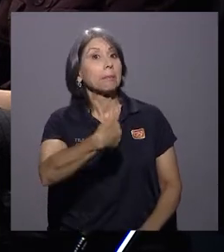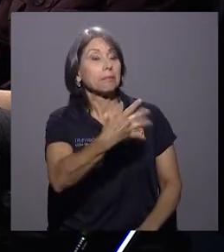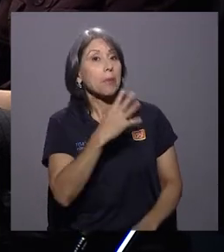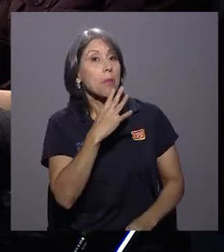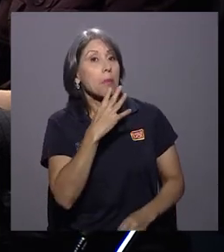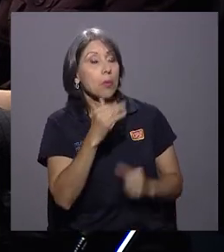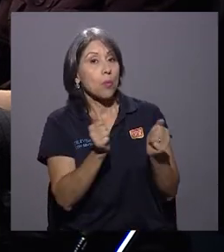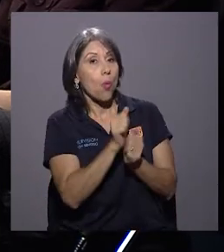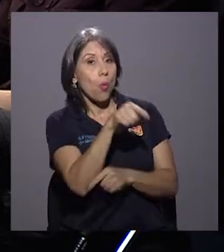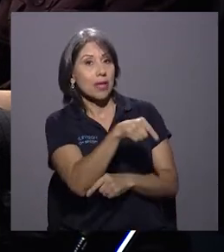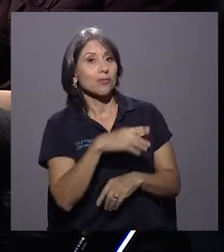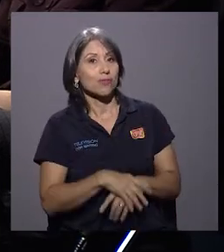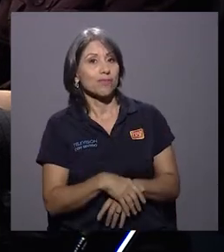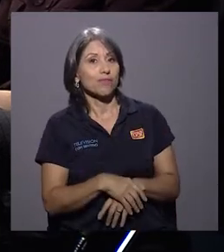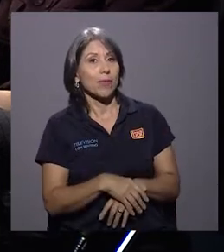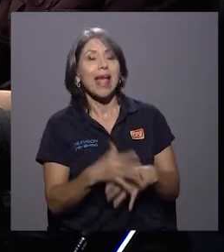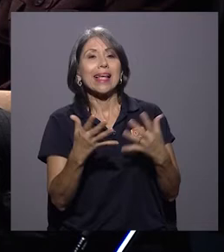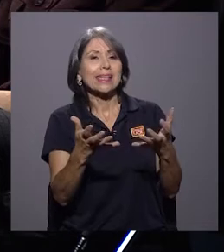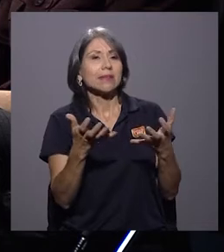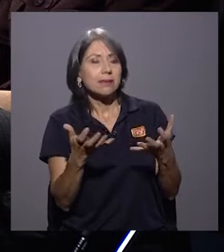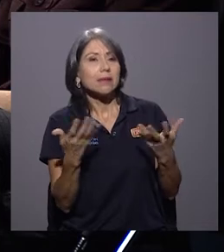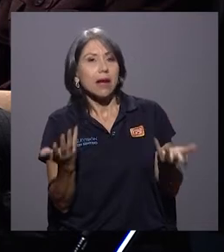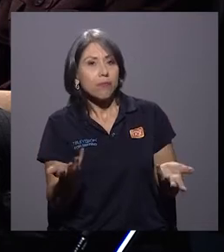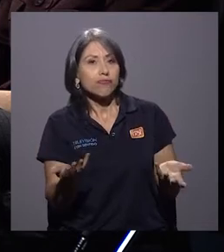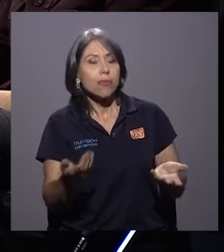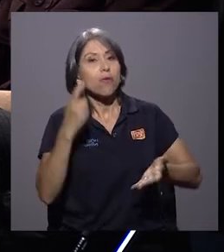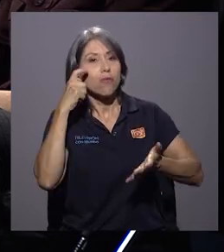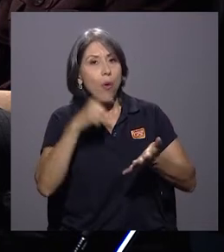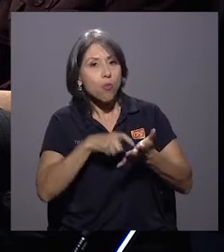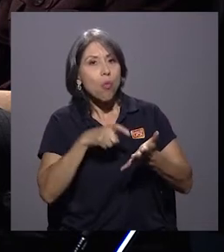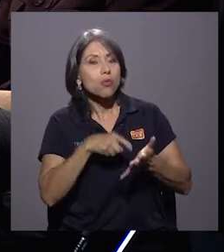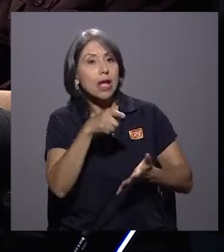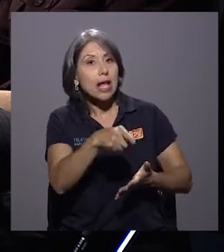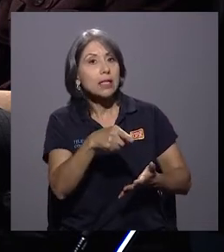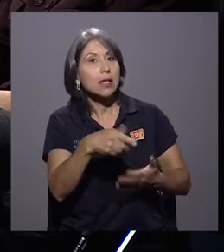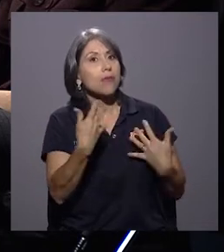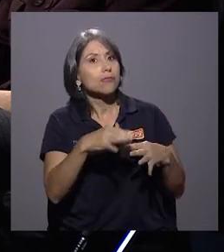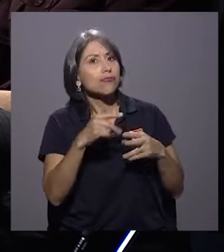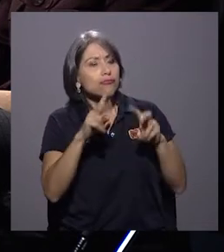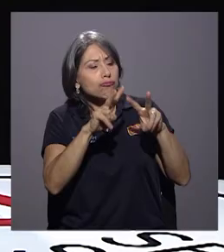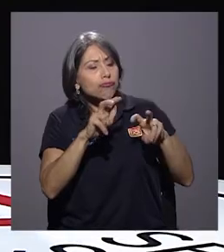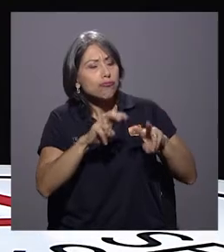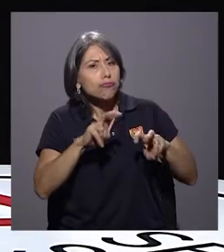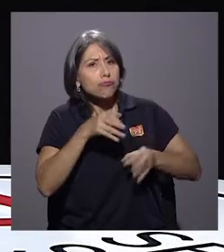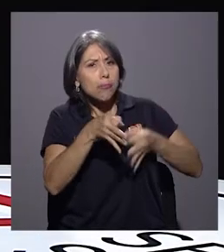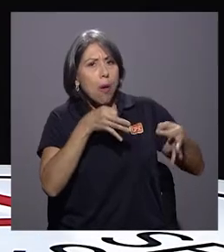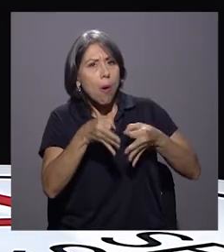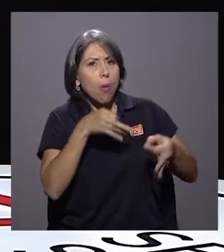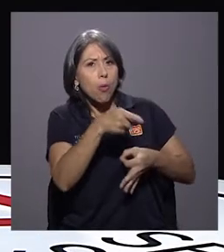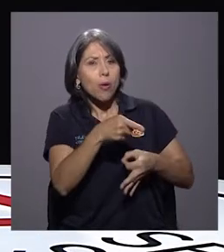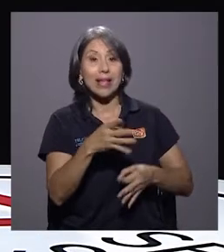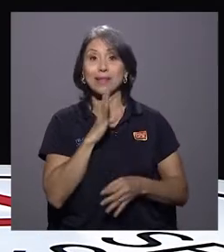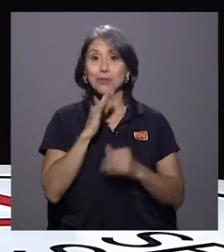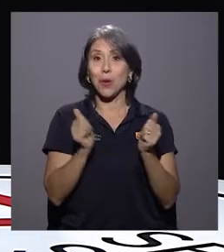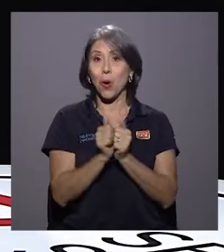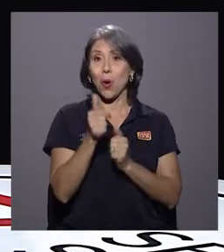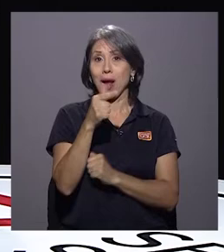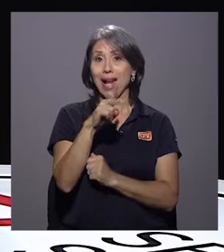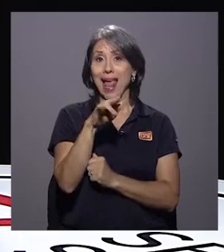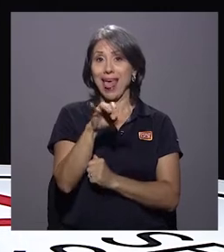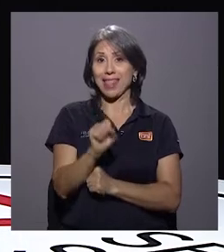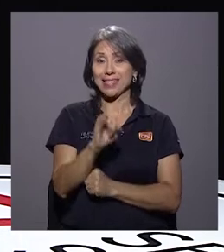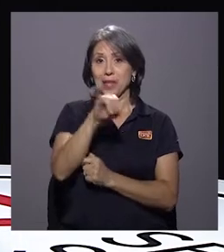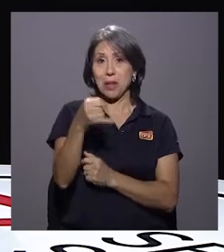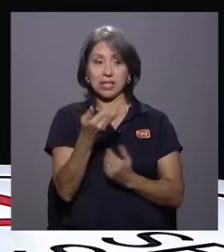bloque con eso. Muy bien. Quisiera sobre todo reconocer ese buen mapeo que nos hace en este primer bloque. Estamos conversando con doña Gladys